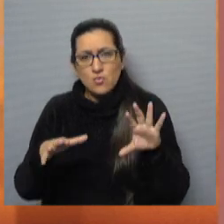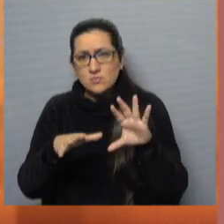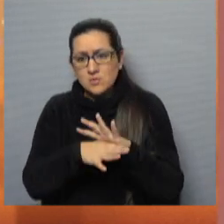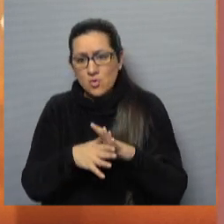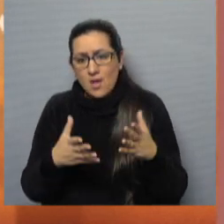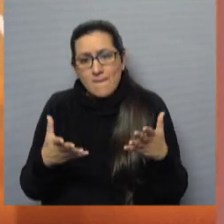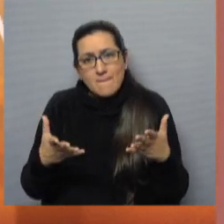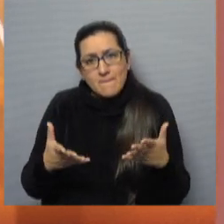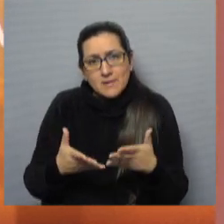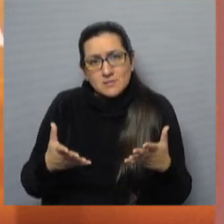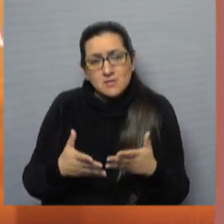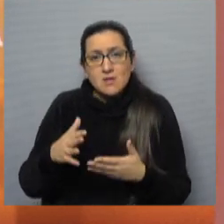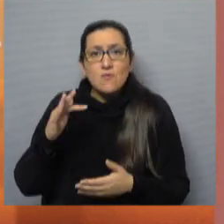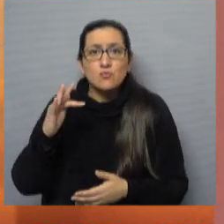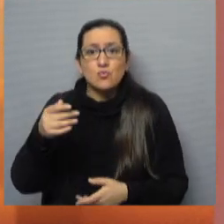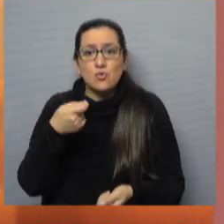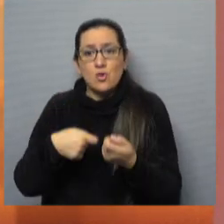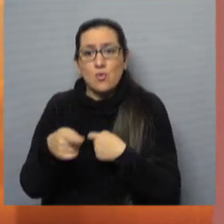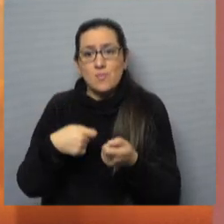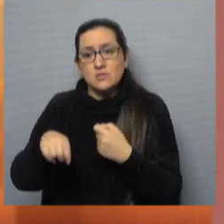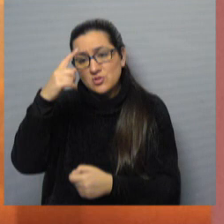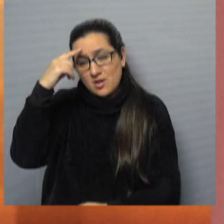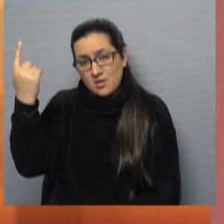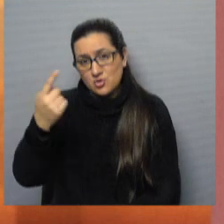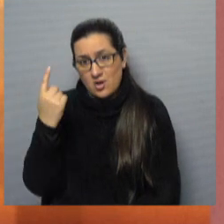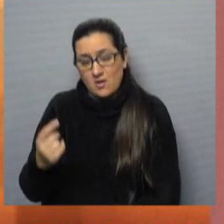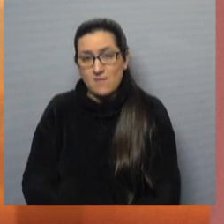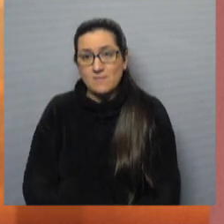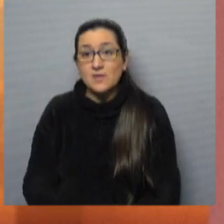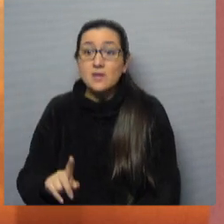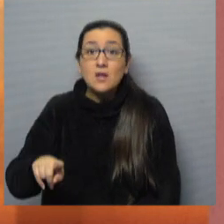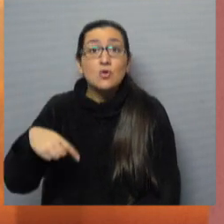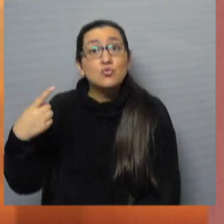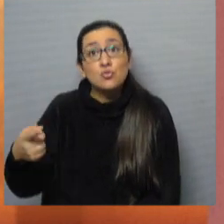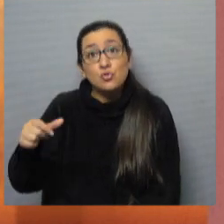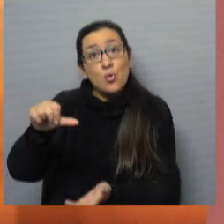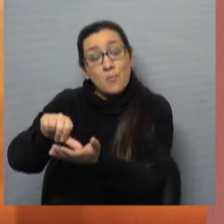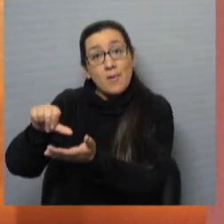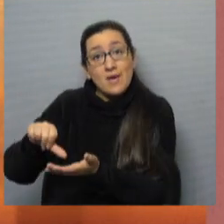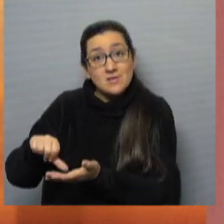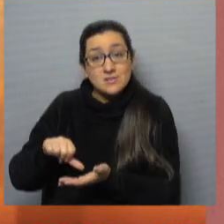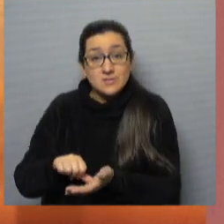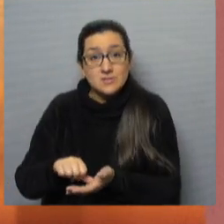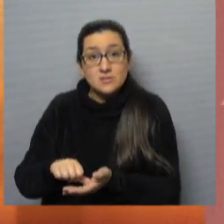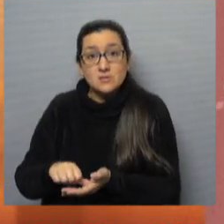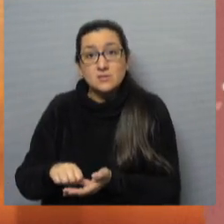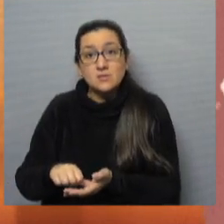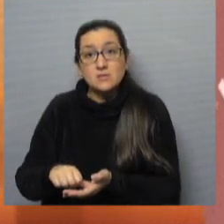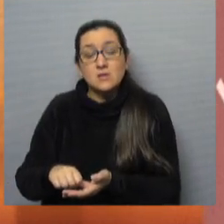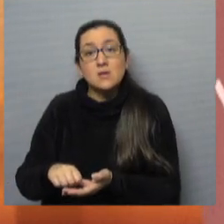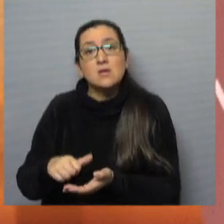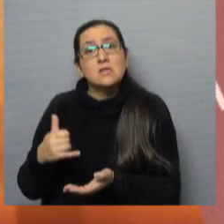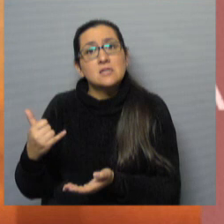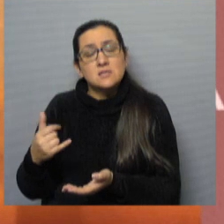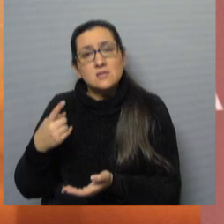futuro del comercio internacional. Y que los demás países ya se han visto movimientos